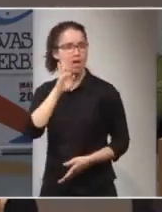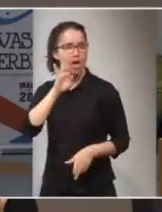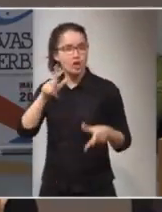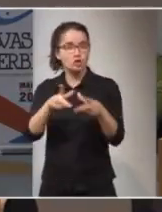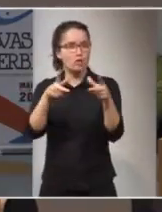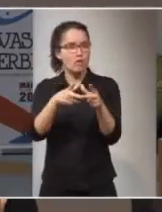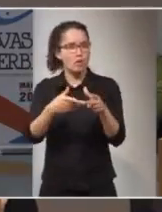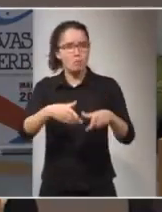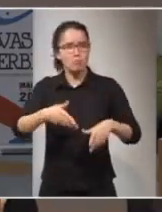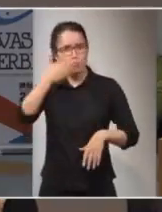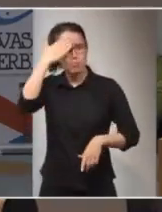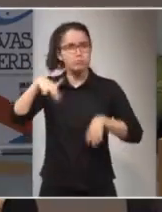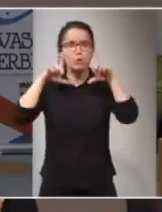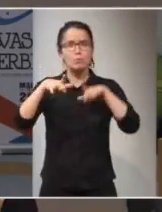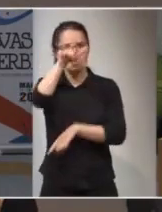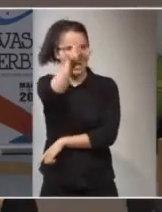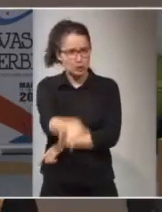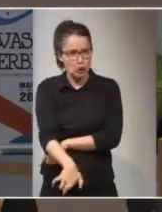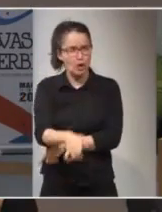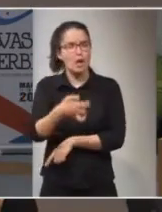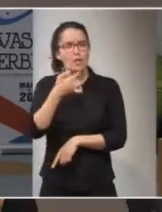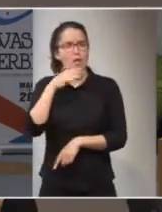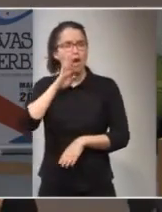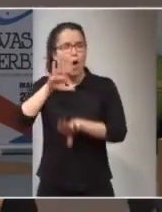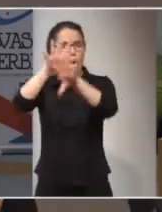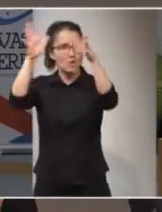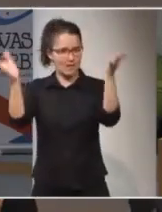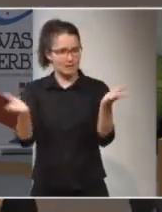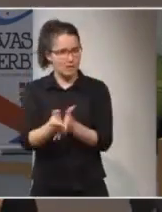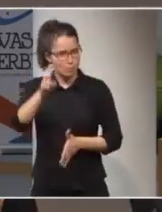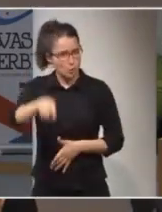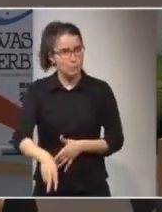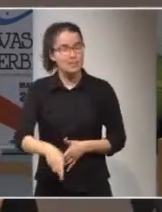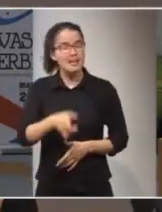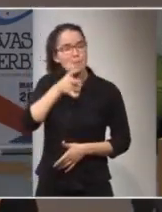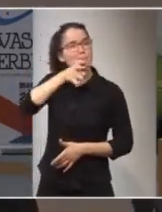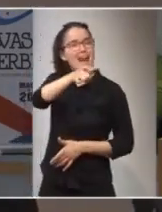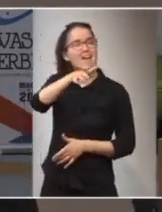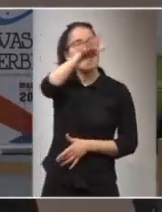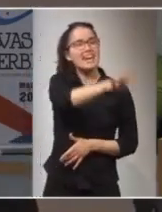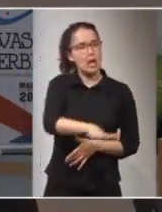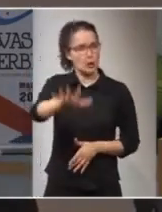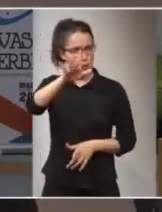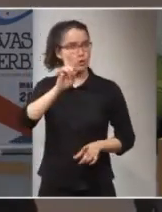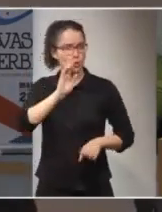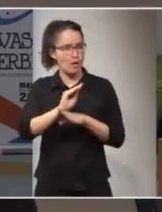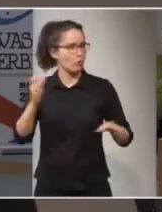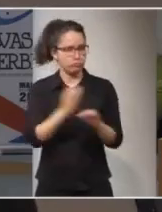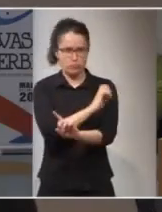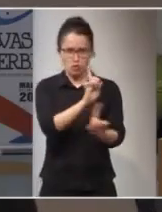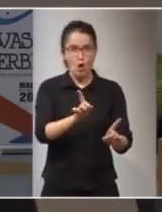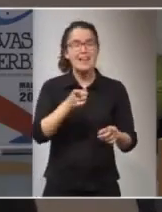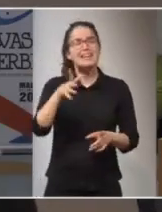antropocéntrica, con esto que decía de la universalidad. Y la palabra Nación no debe confundirnos, Nación no es